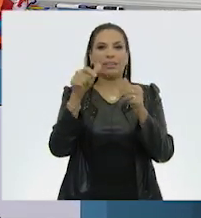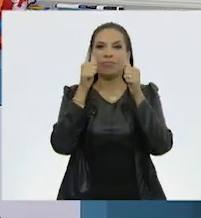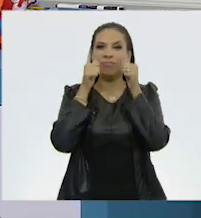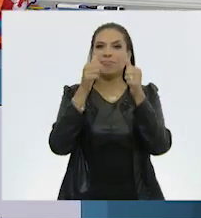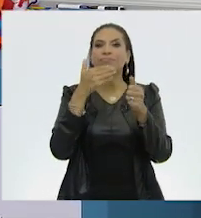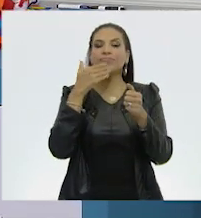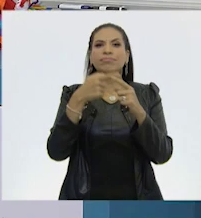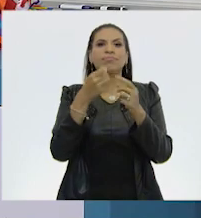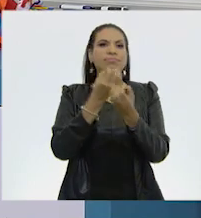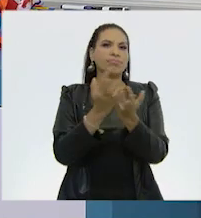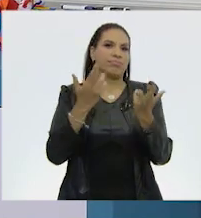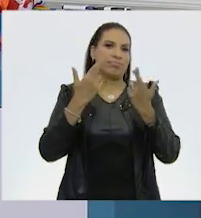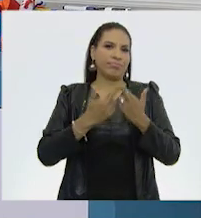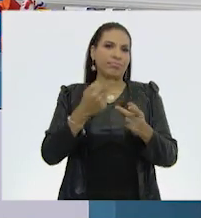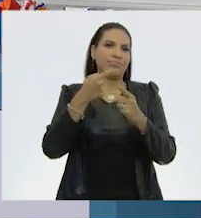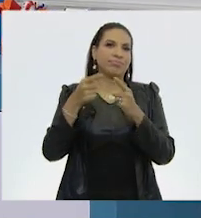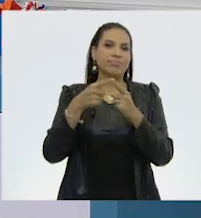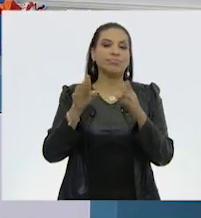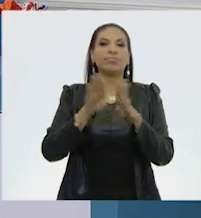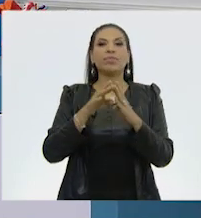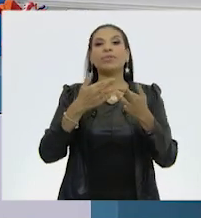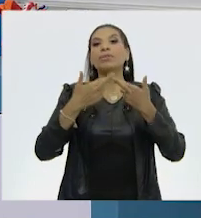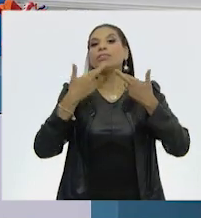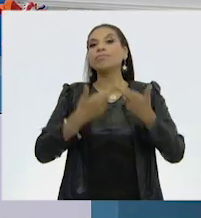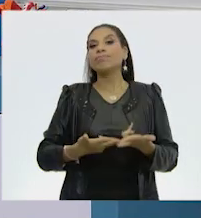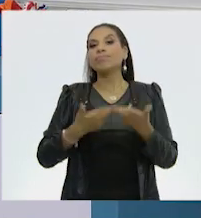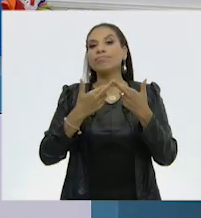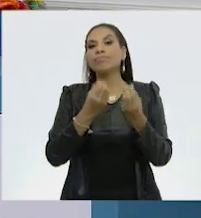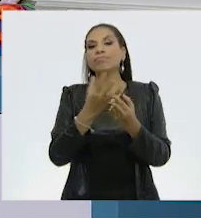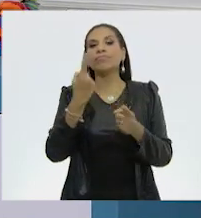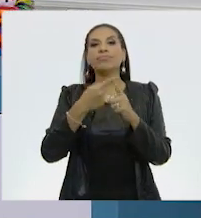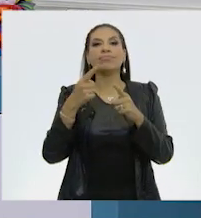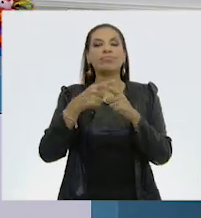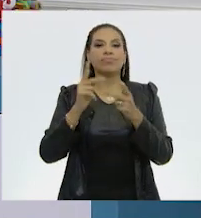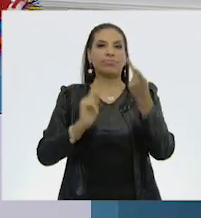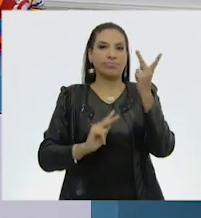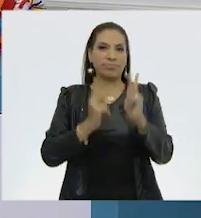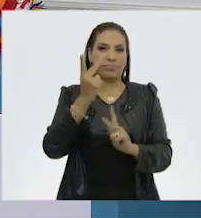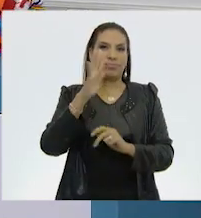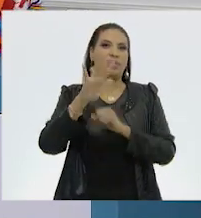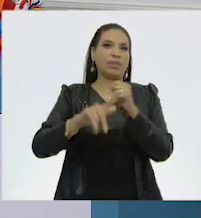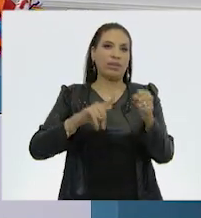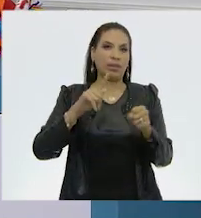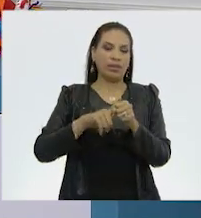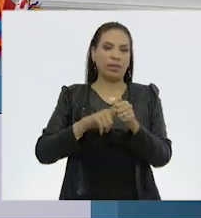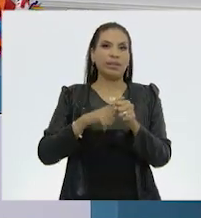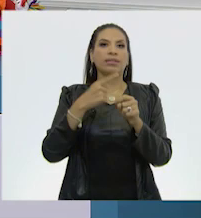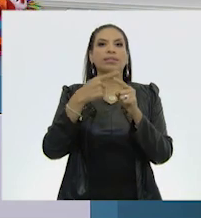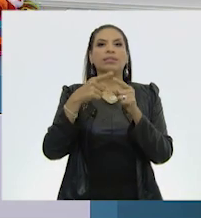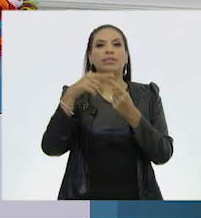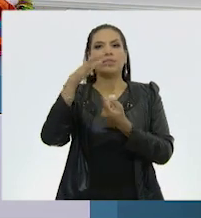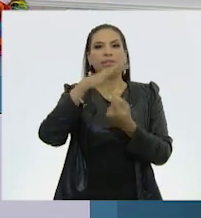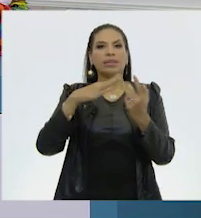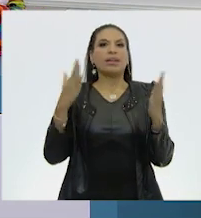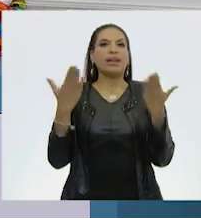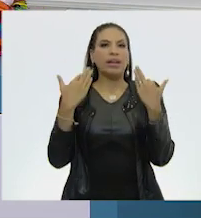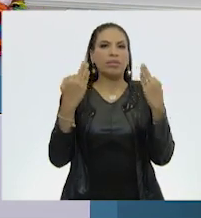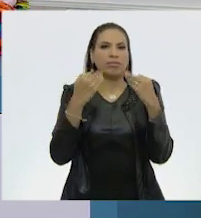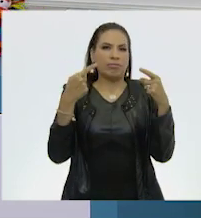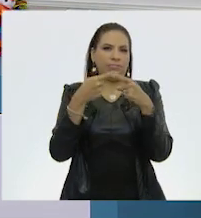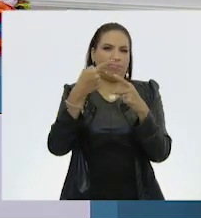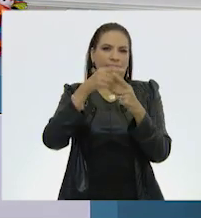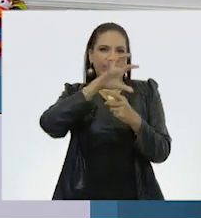que la megadiversidad se refiere a la inmensa cantidad de especies vegetales, animales y ecosistemas que